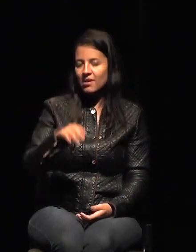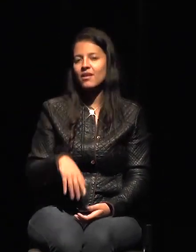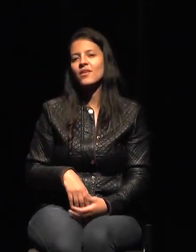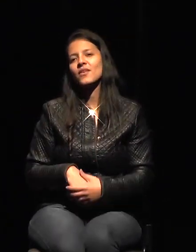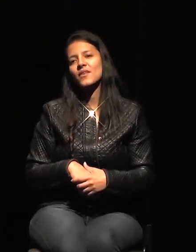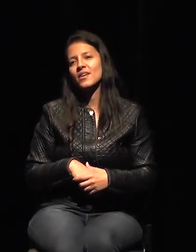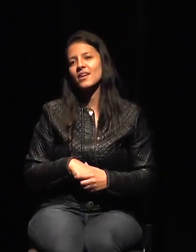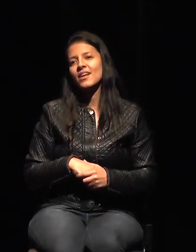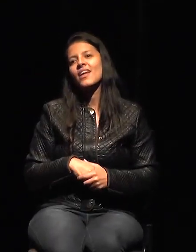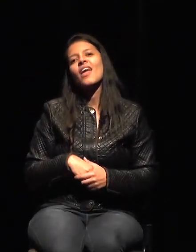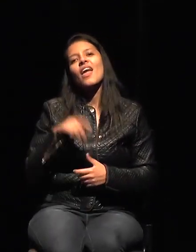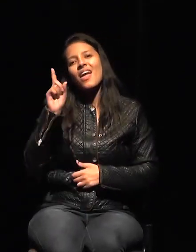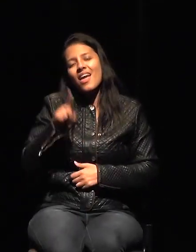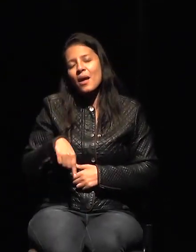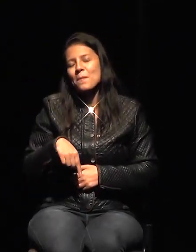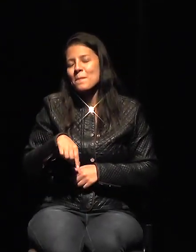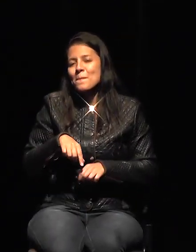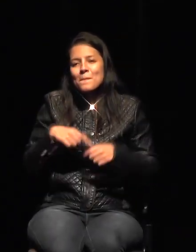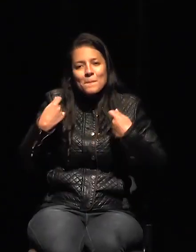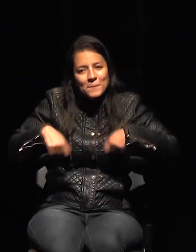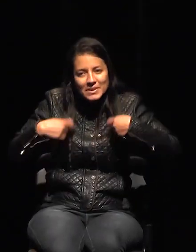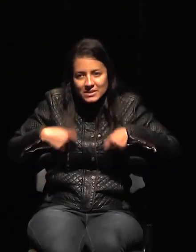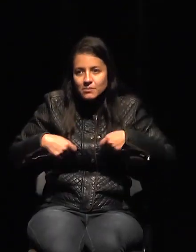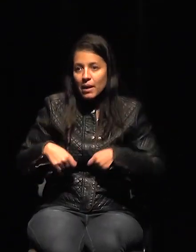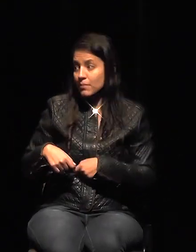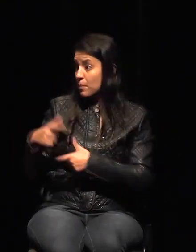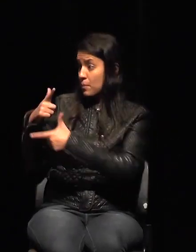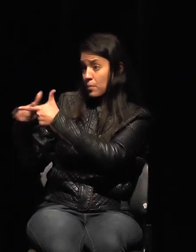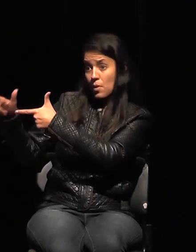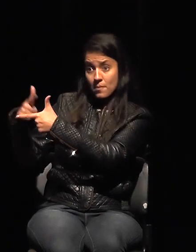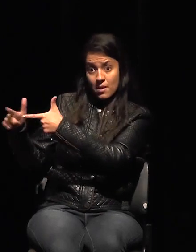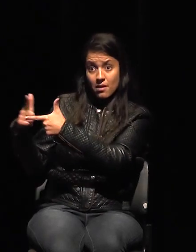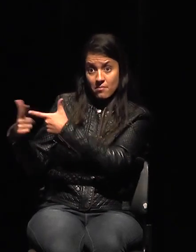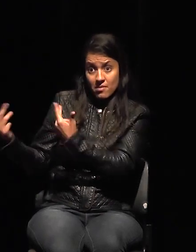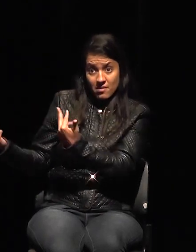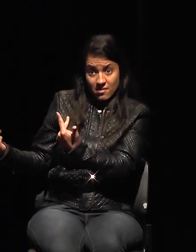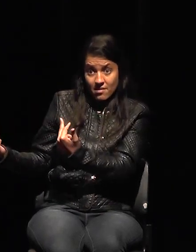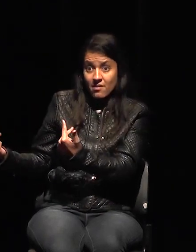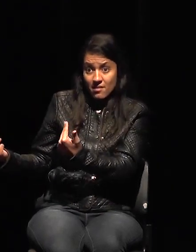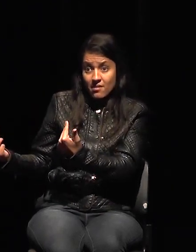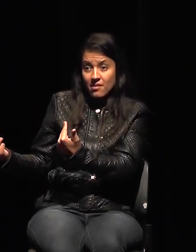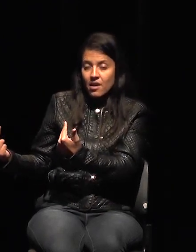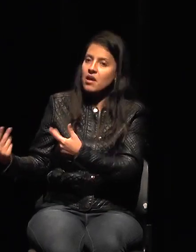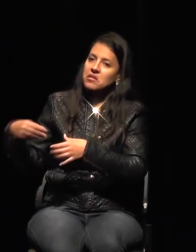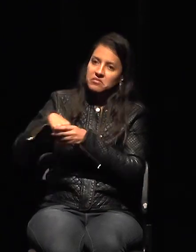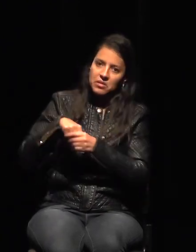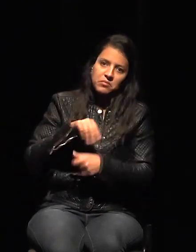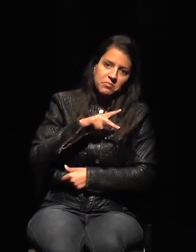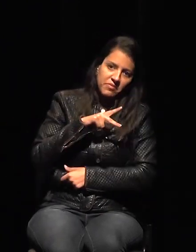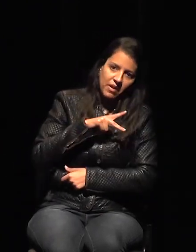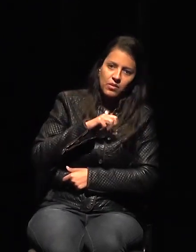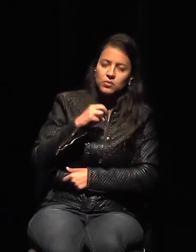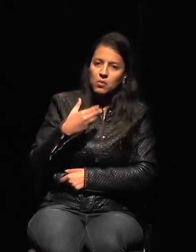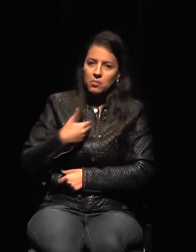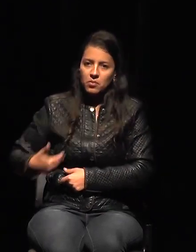clave para que no haya problemas como estos que vimos en el sector privado. Segundo punto,